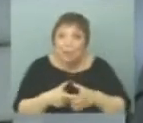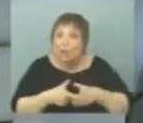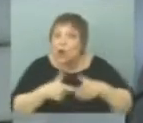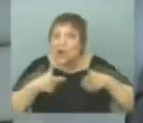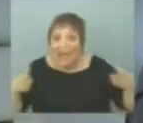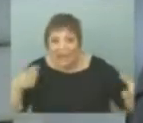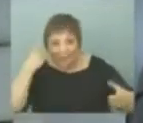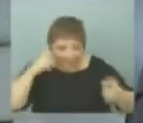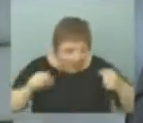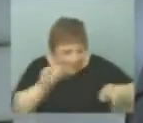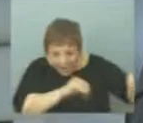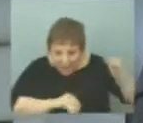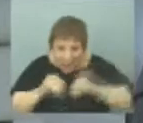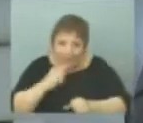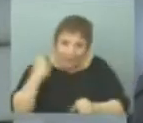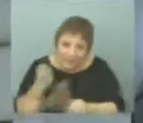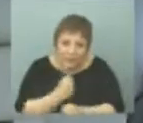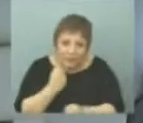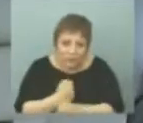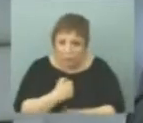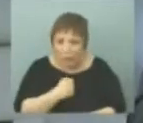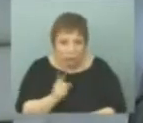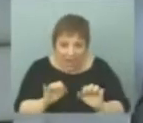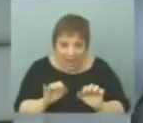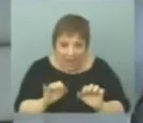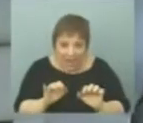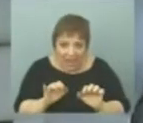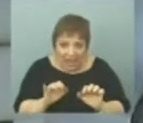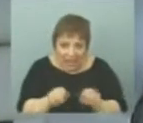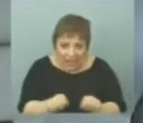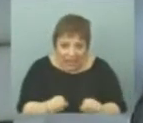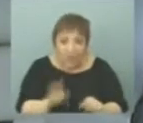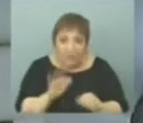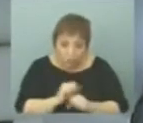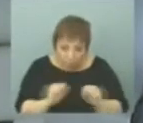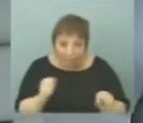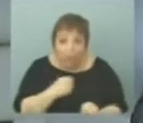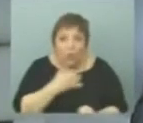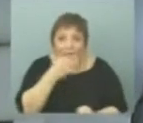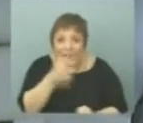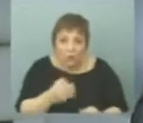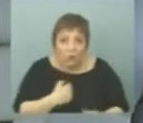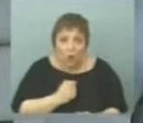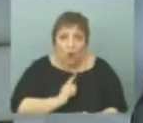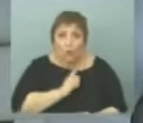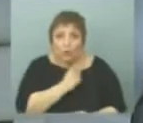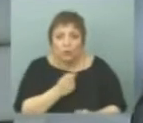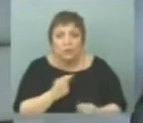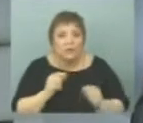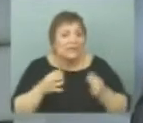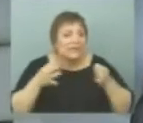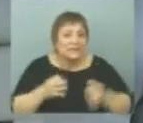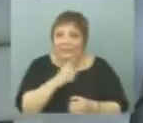que realmente trabajó, y yo no trabajé prácticamente nada, lo puedo decir con orgullo, trabajó